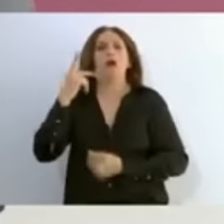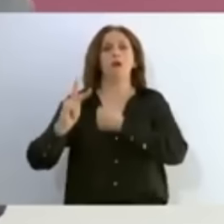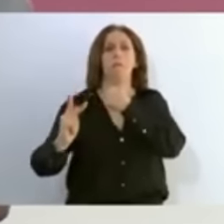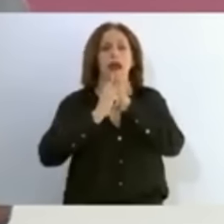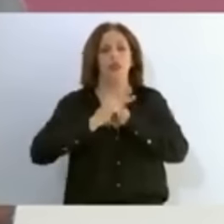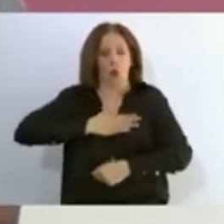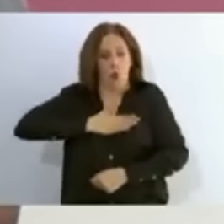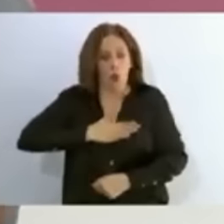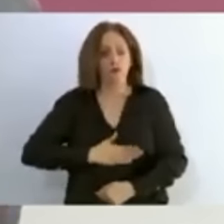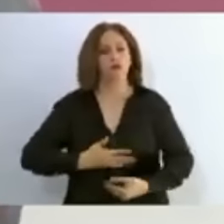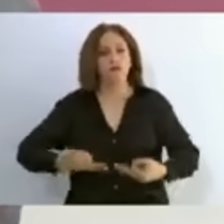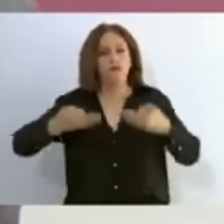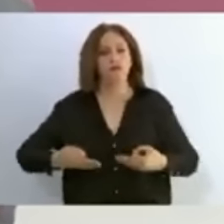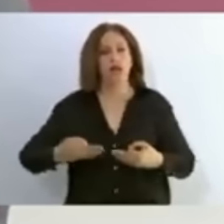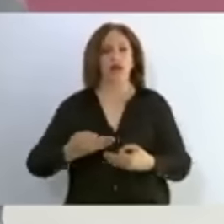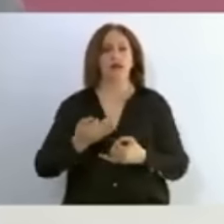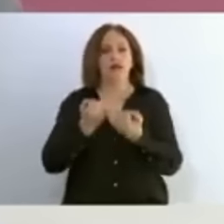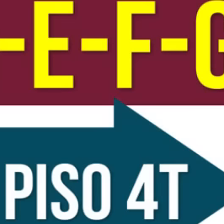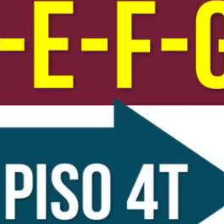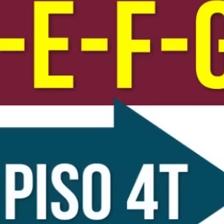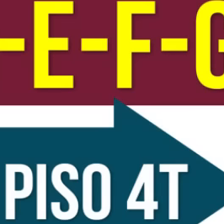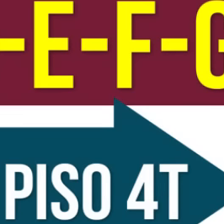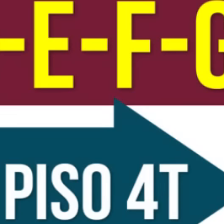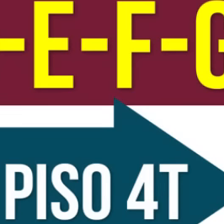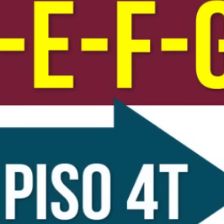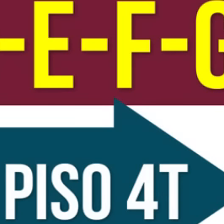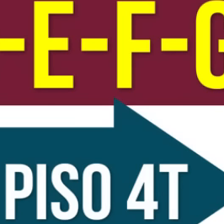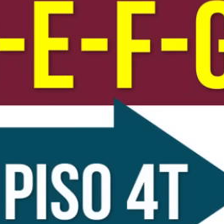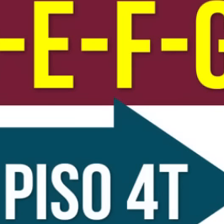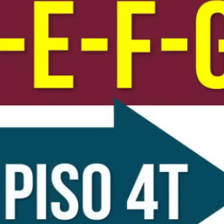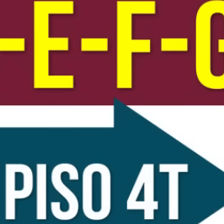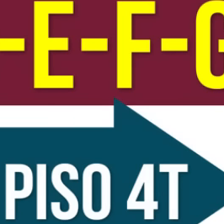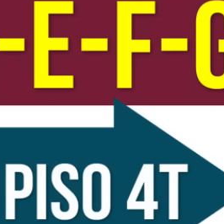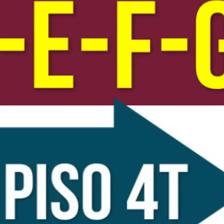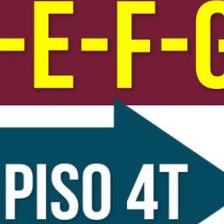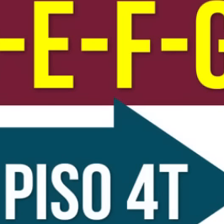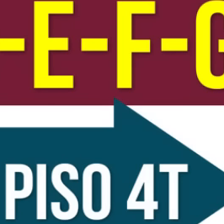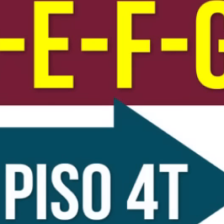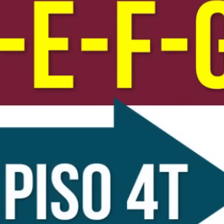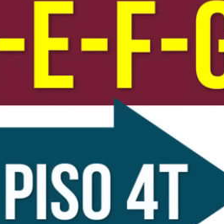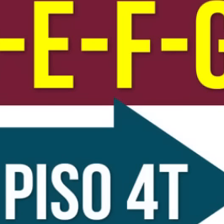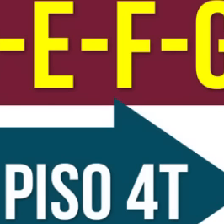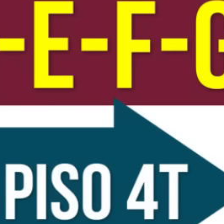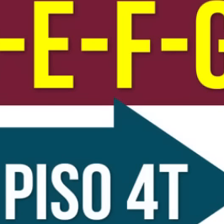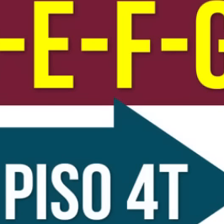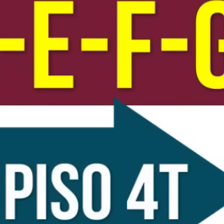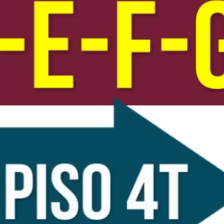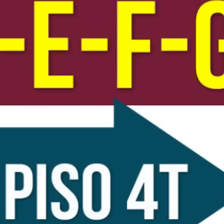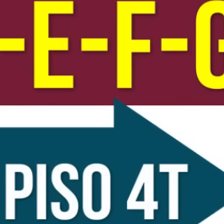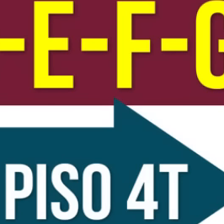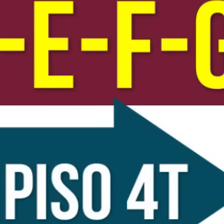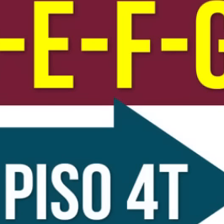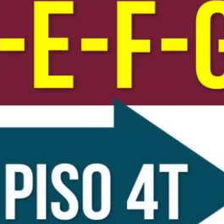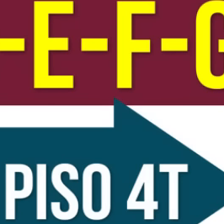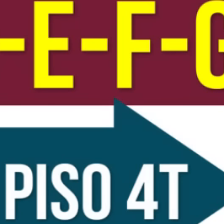auténticamente democrático para todas y para todos. Son excelentísimas noticias para todas y todos. a aquellos